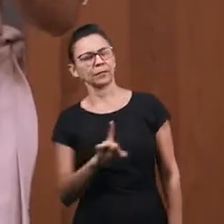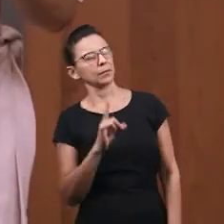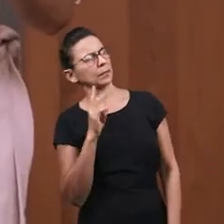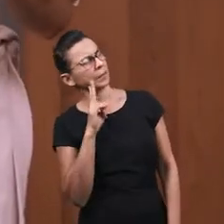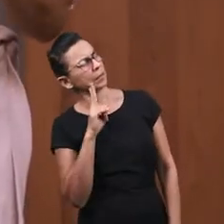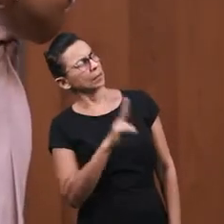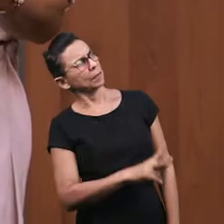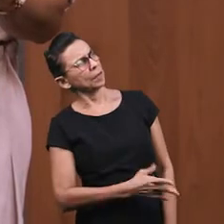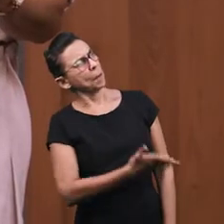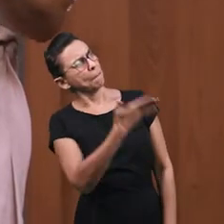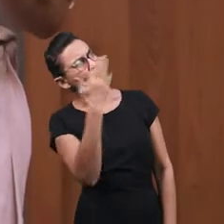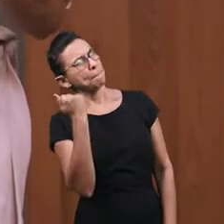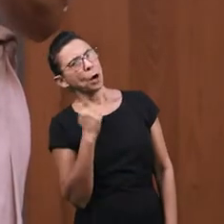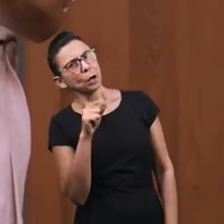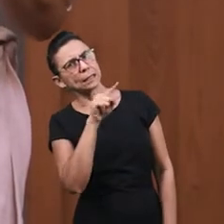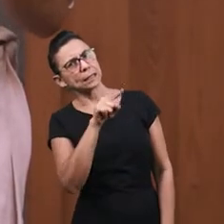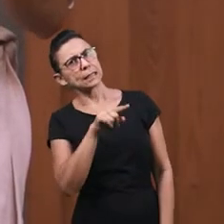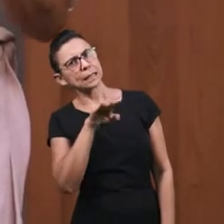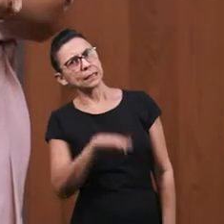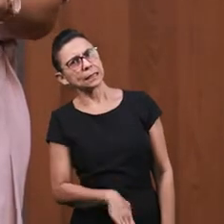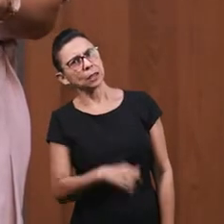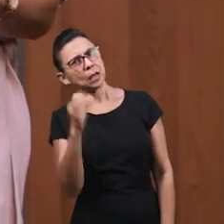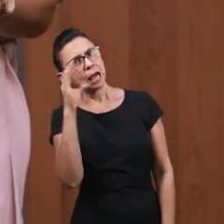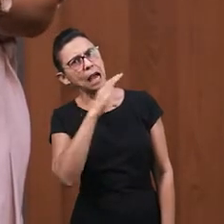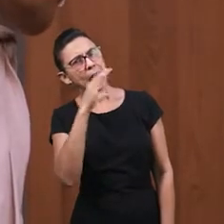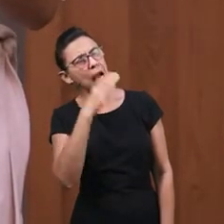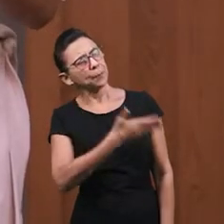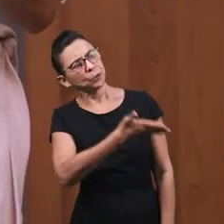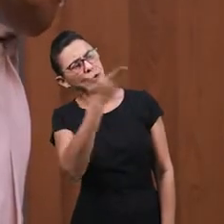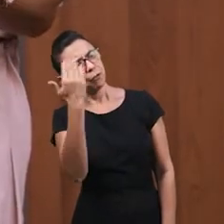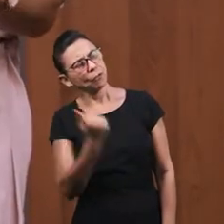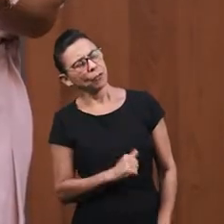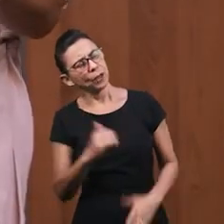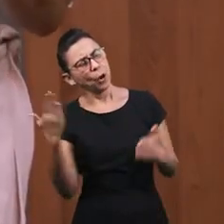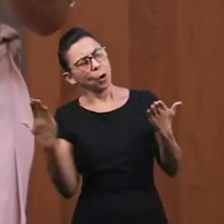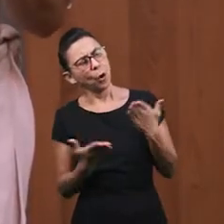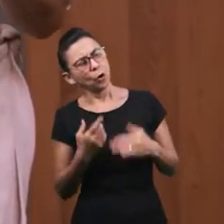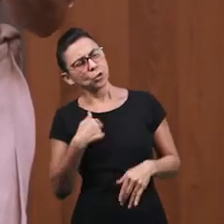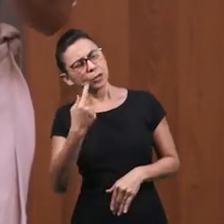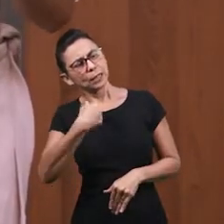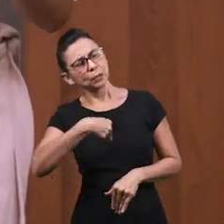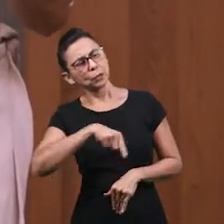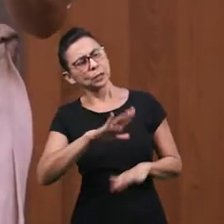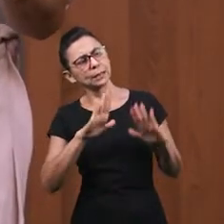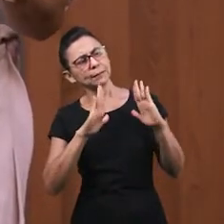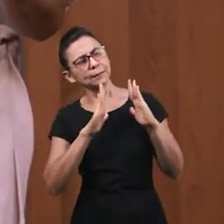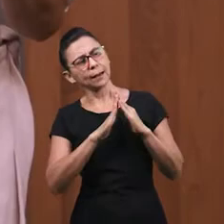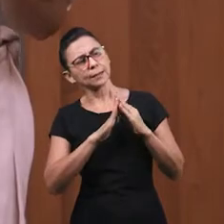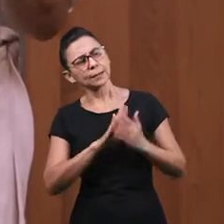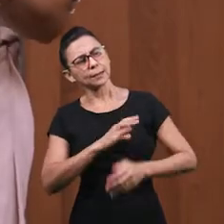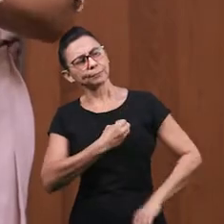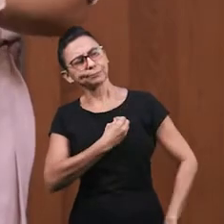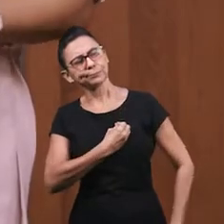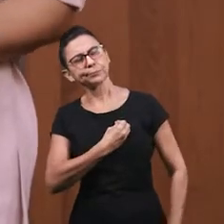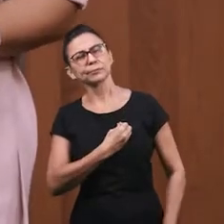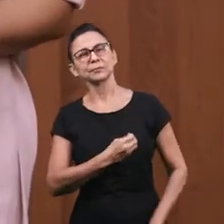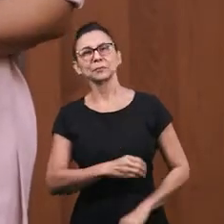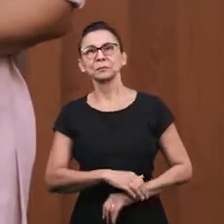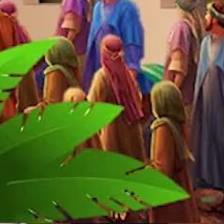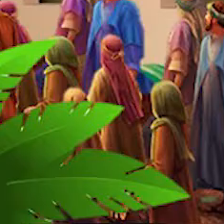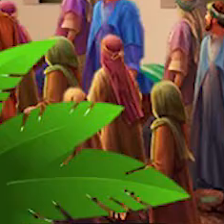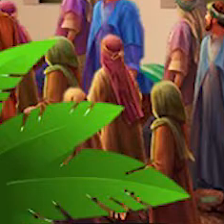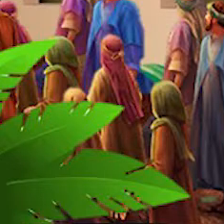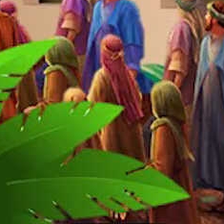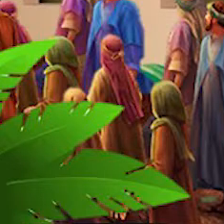debajo del árbol Donde él estaba Miró hacia arriba Y le dijo Saqueo Desciende Deprisa